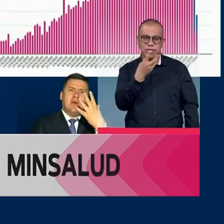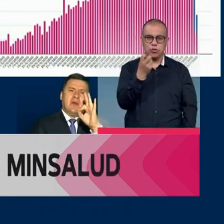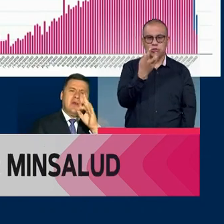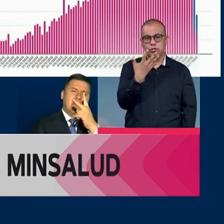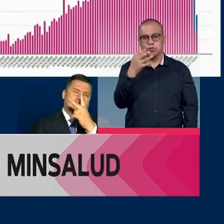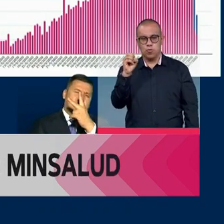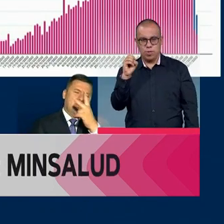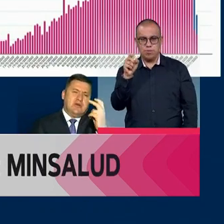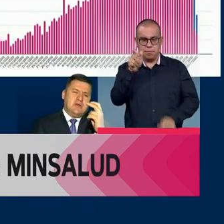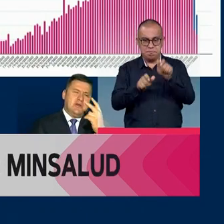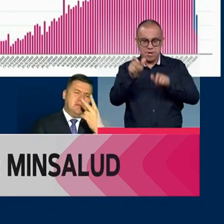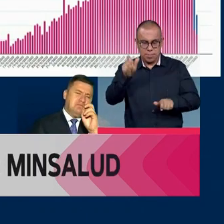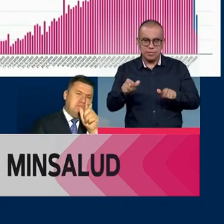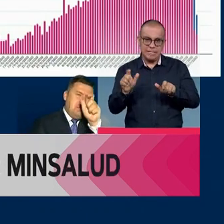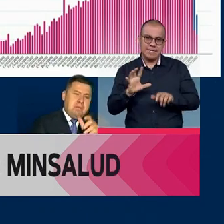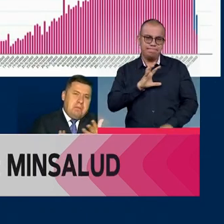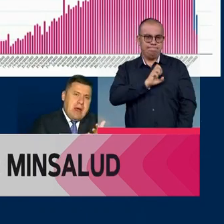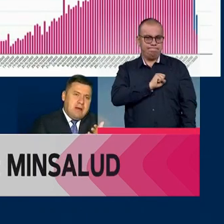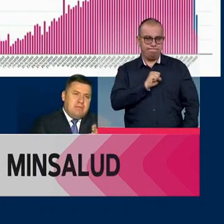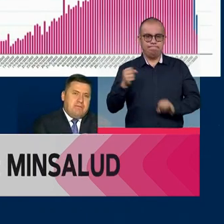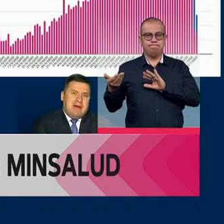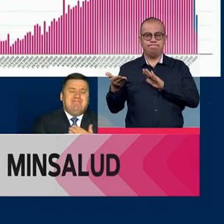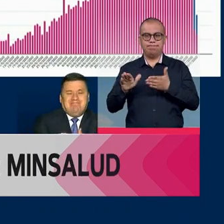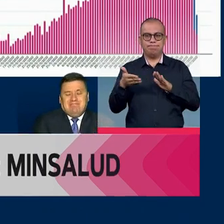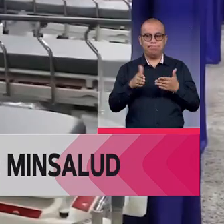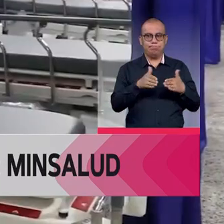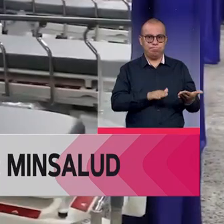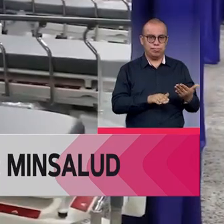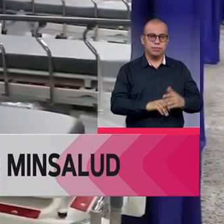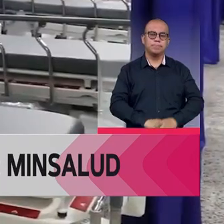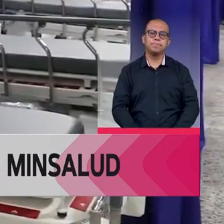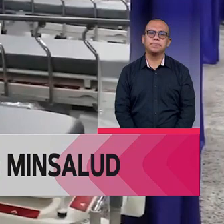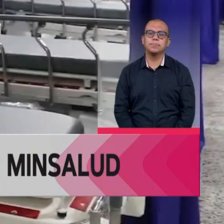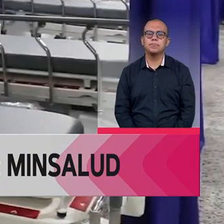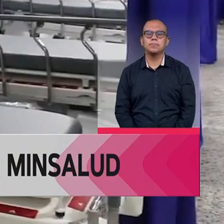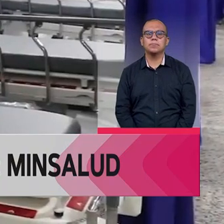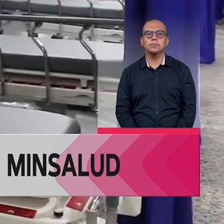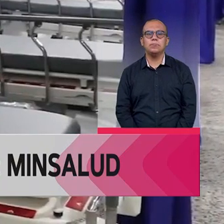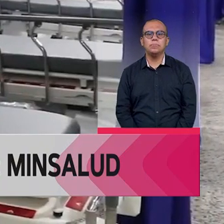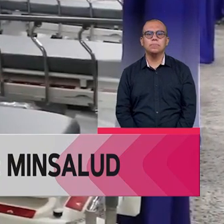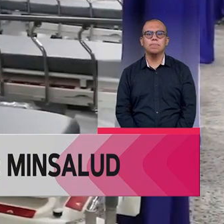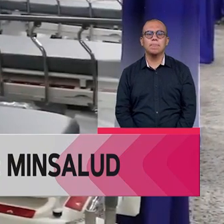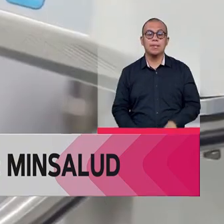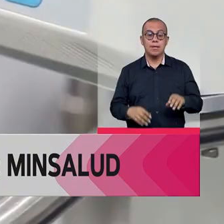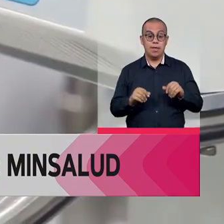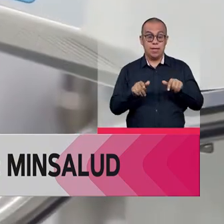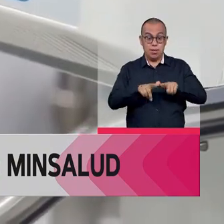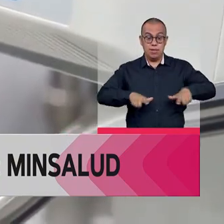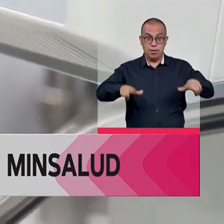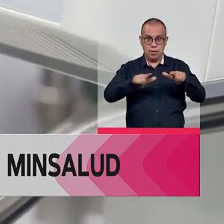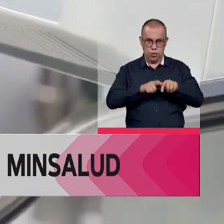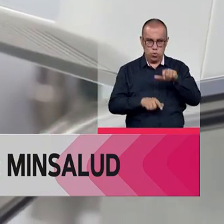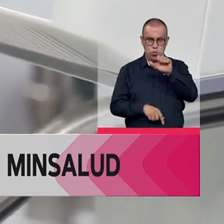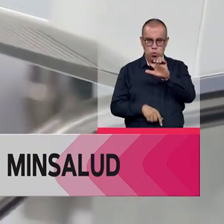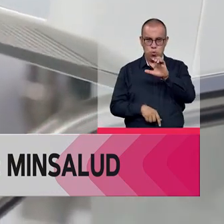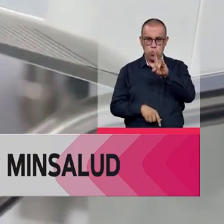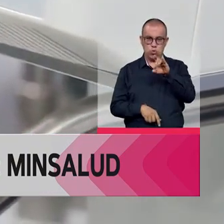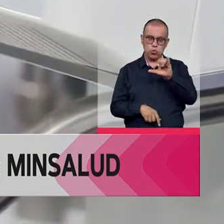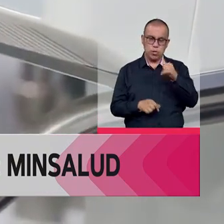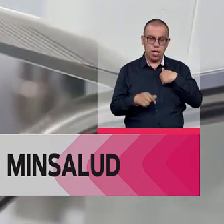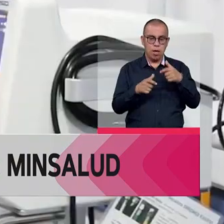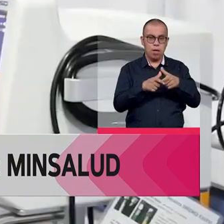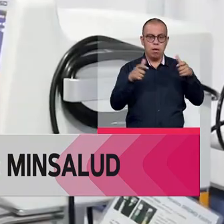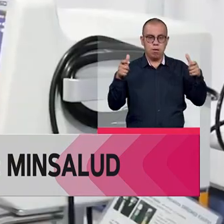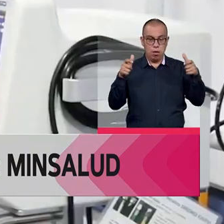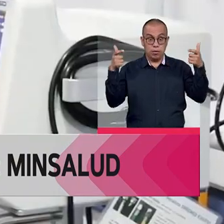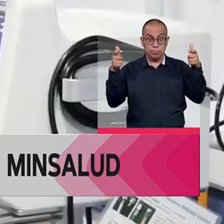personas que desafortunadamente nos fallecen al día. De otro lado, Ruiz dijo que la disponibilidad de la UCI ha pasado de 49% a